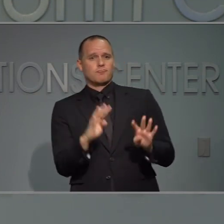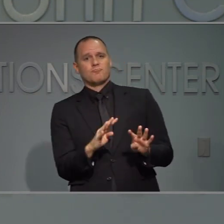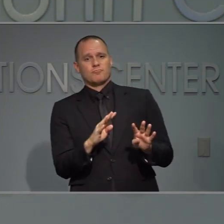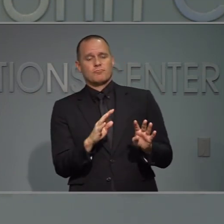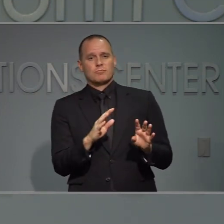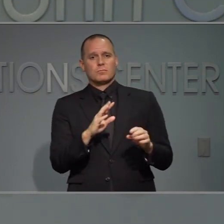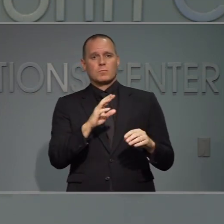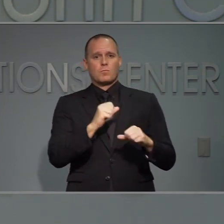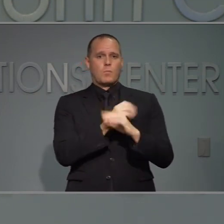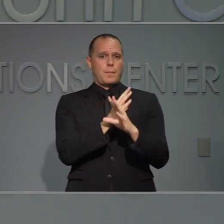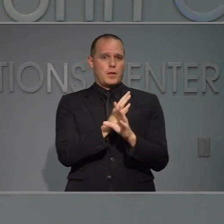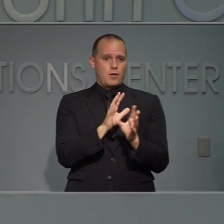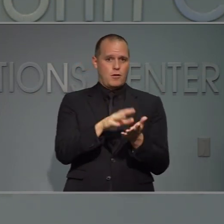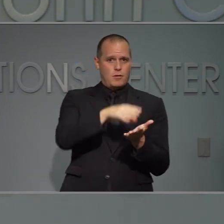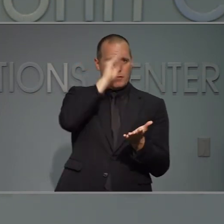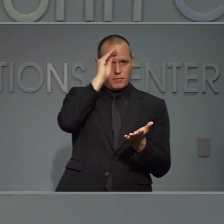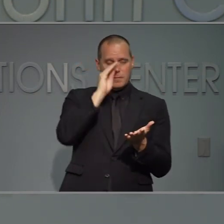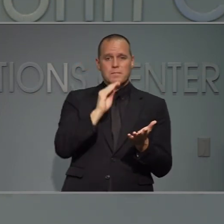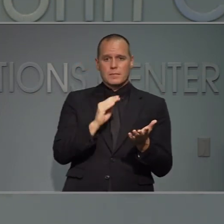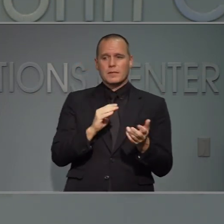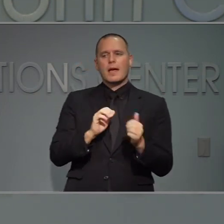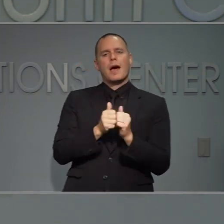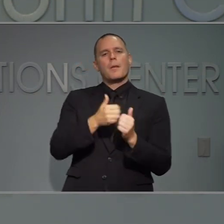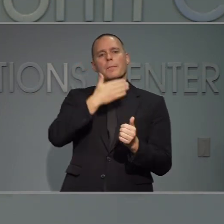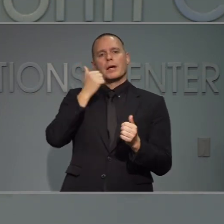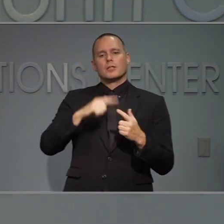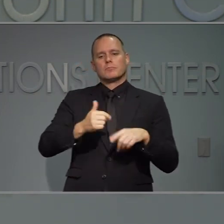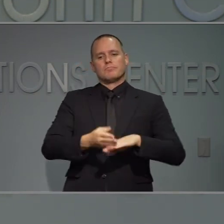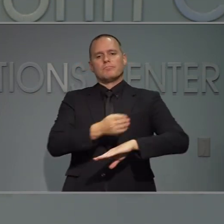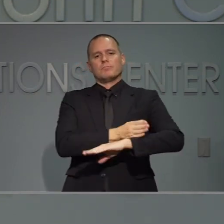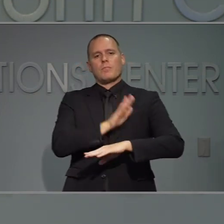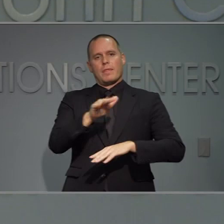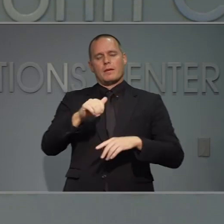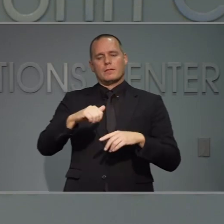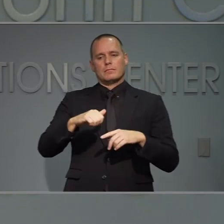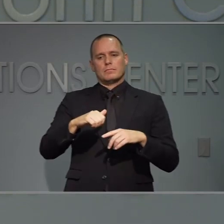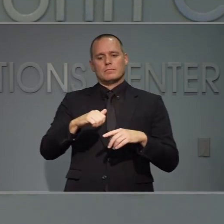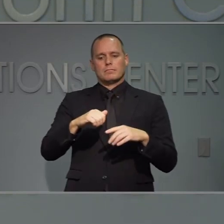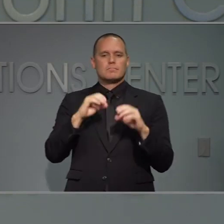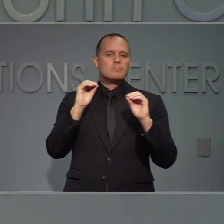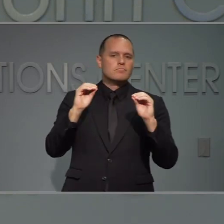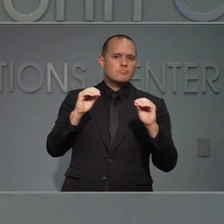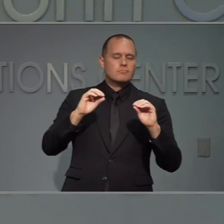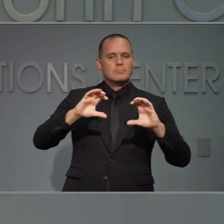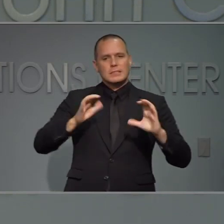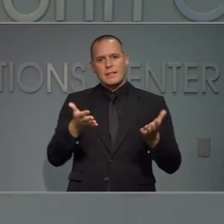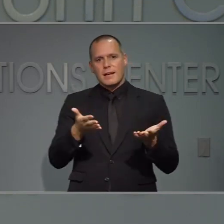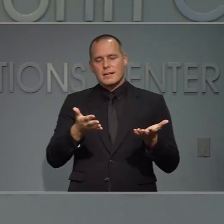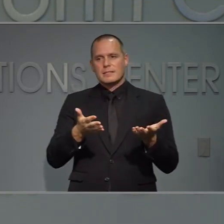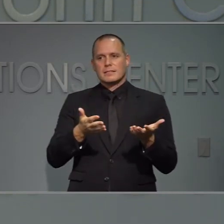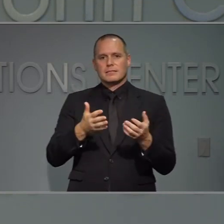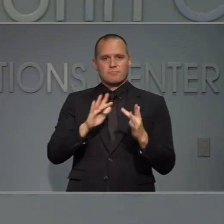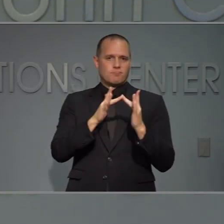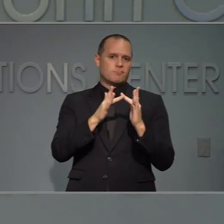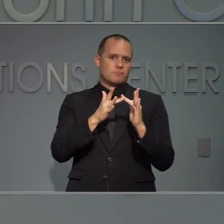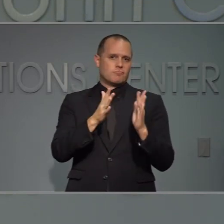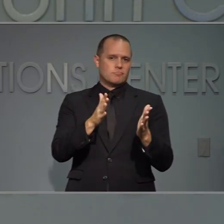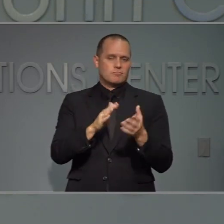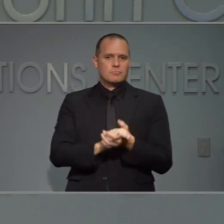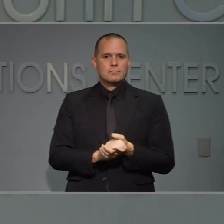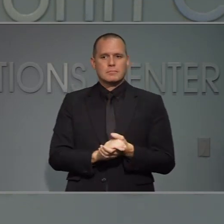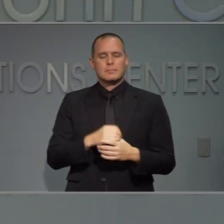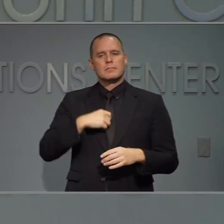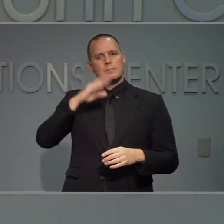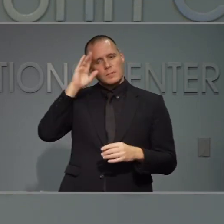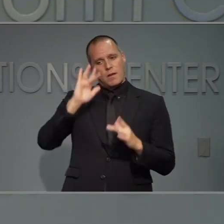como colaborar mejor mediante en aprendizaje a distancia sé que esto va a ser importante no tan solo para